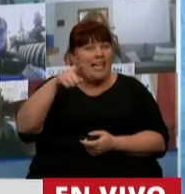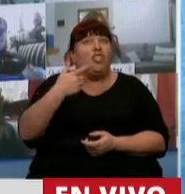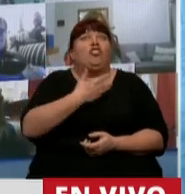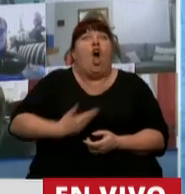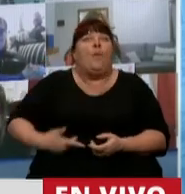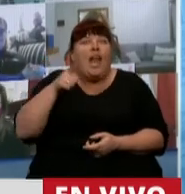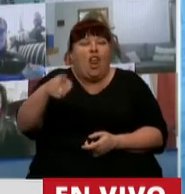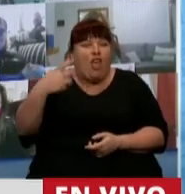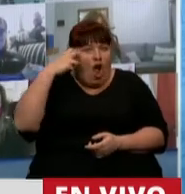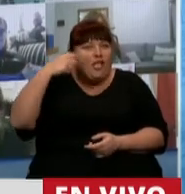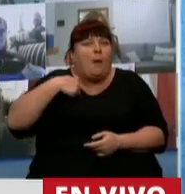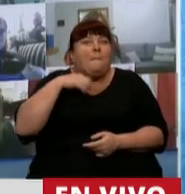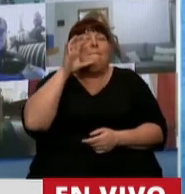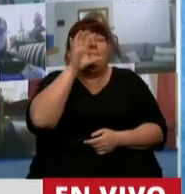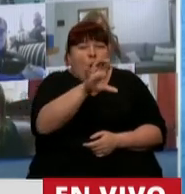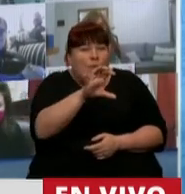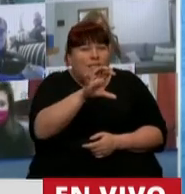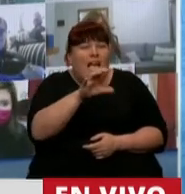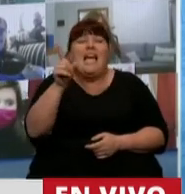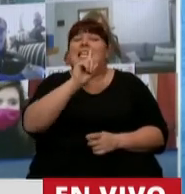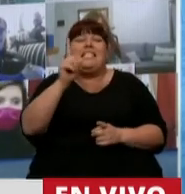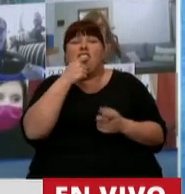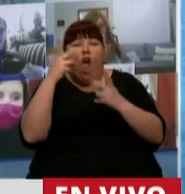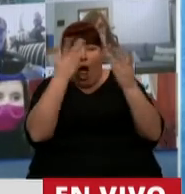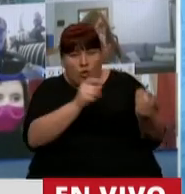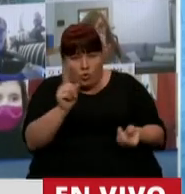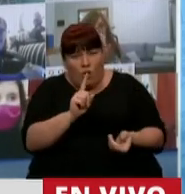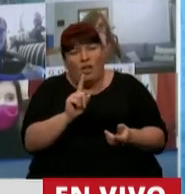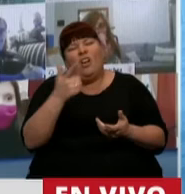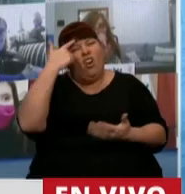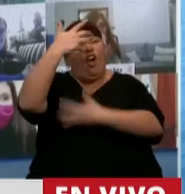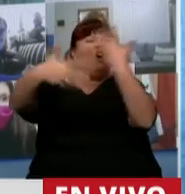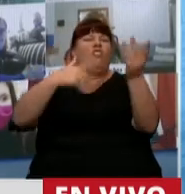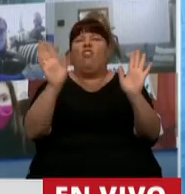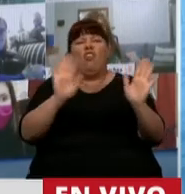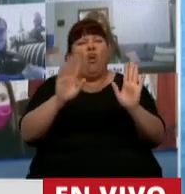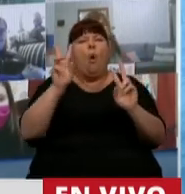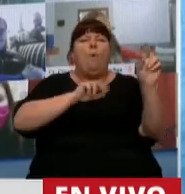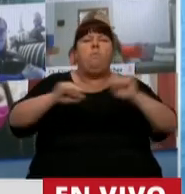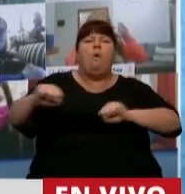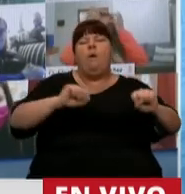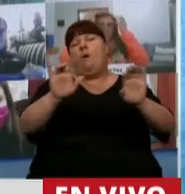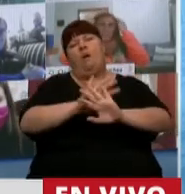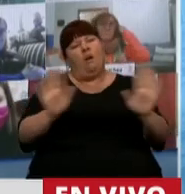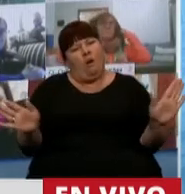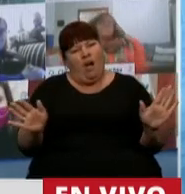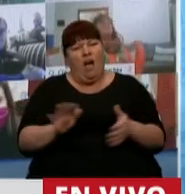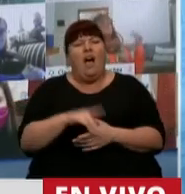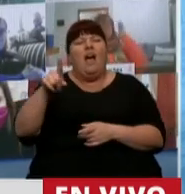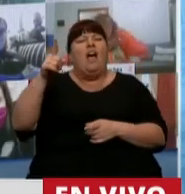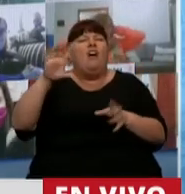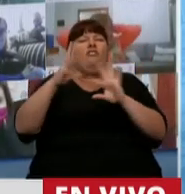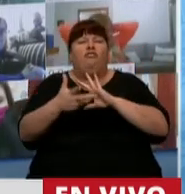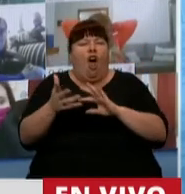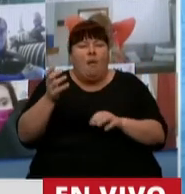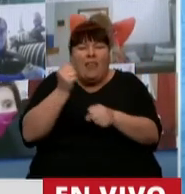gobierna en mi provincia, que si no van a aportar, que no confundan, que no generen más caos. Mire, están gestionando